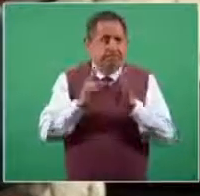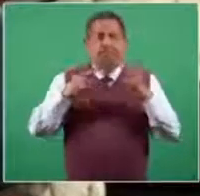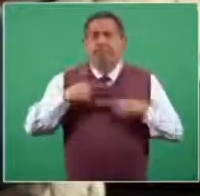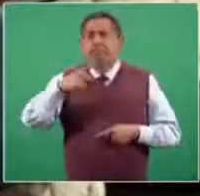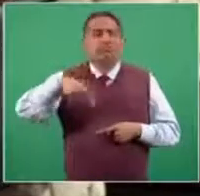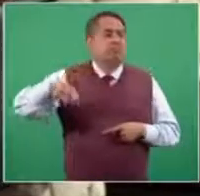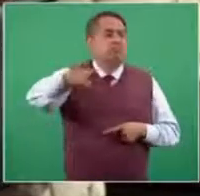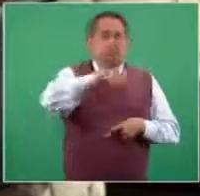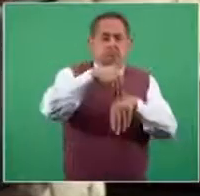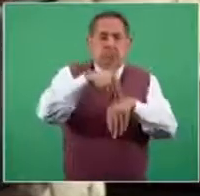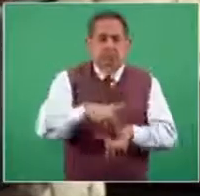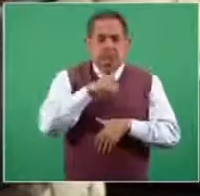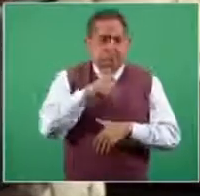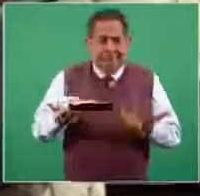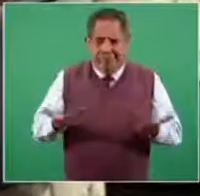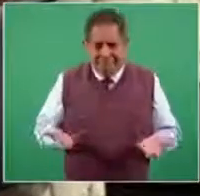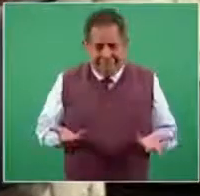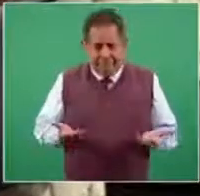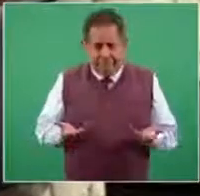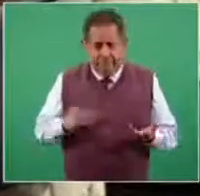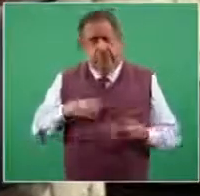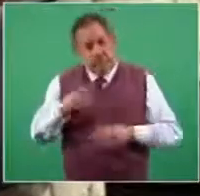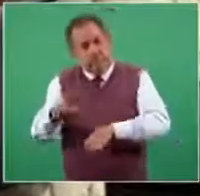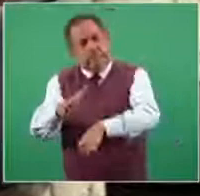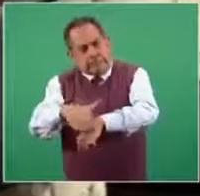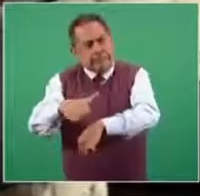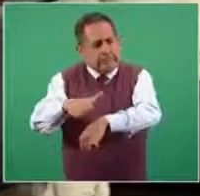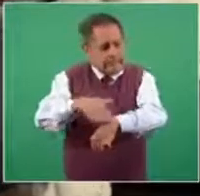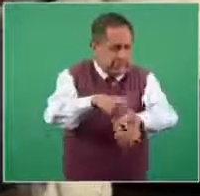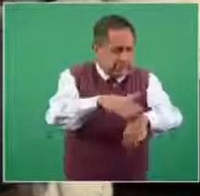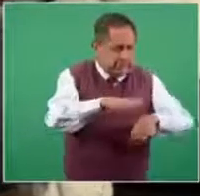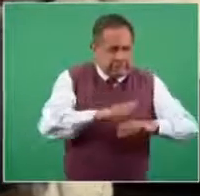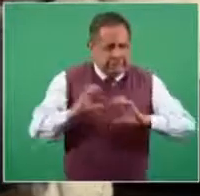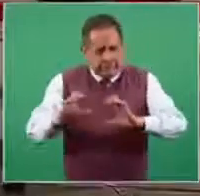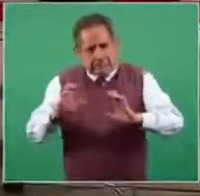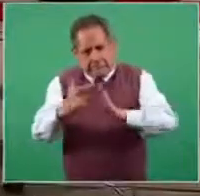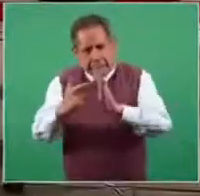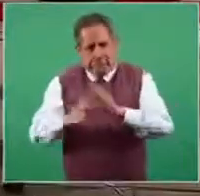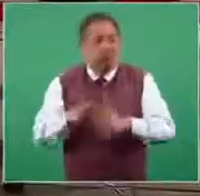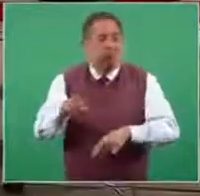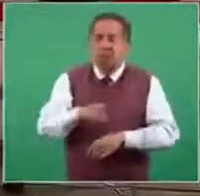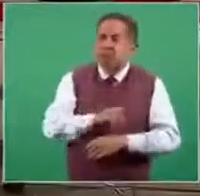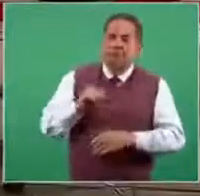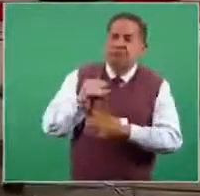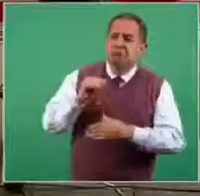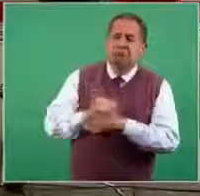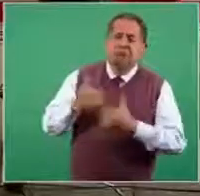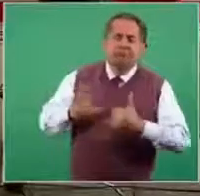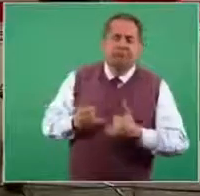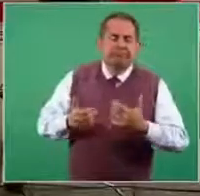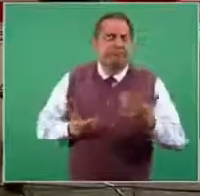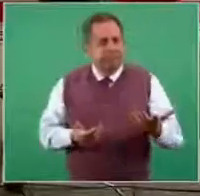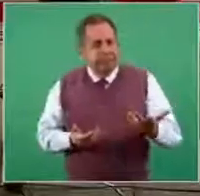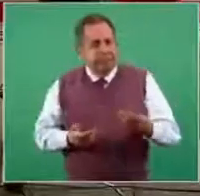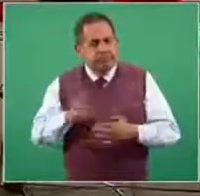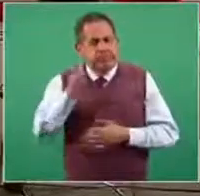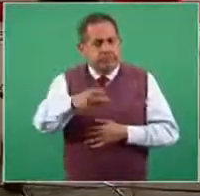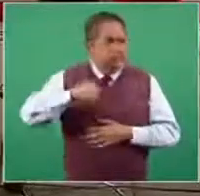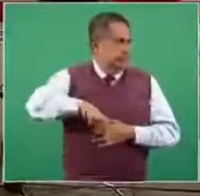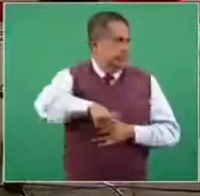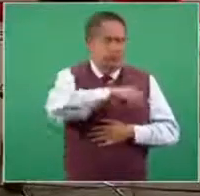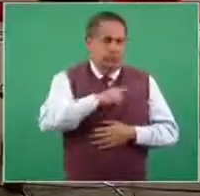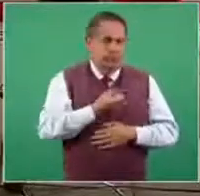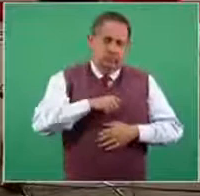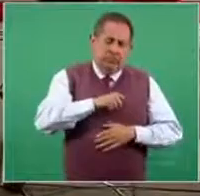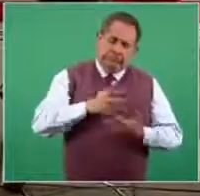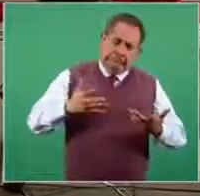caso de estos llamados que han hecho ustedes. Y es momento de decirlo claro, nosotros asumimos como sociedad